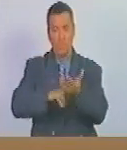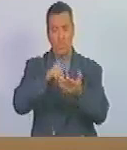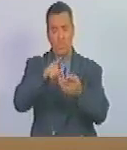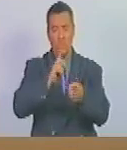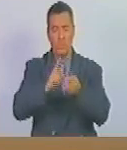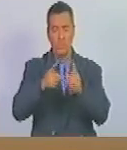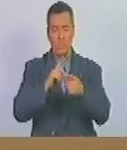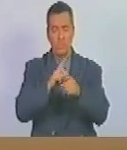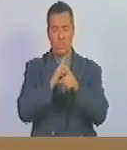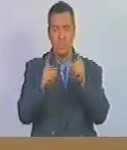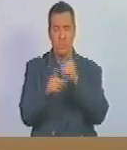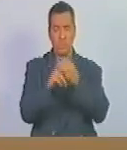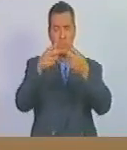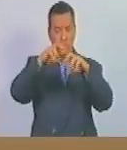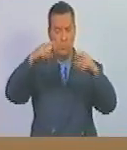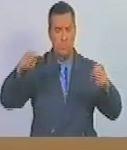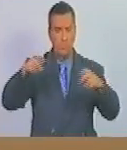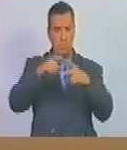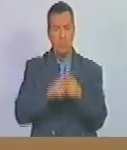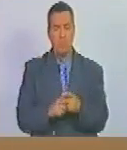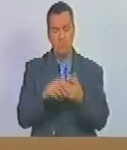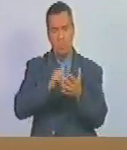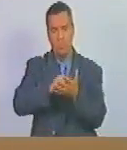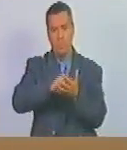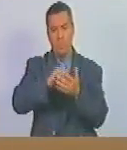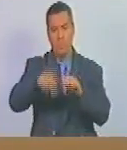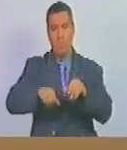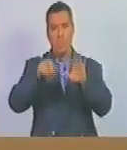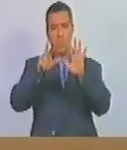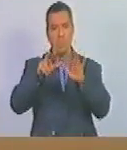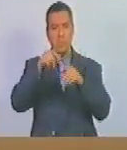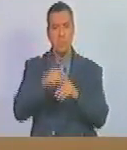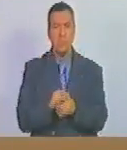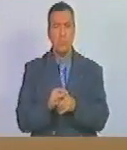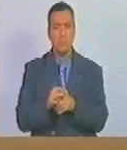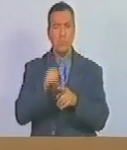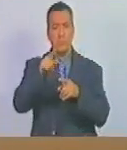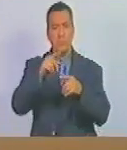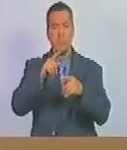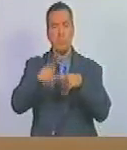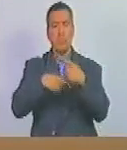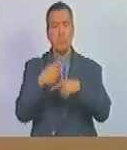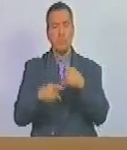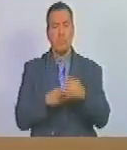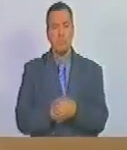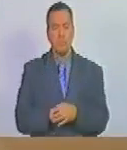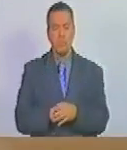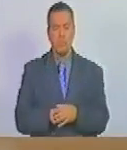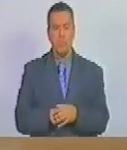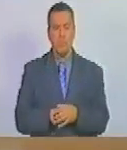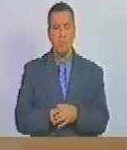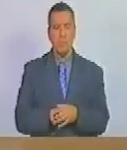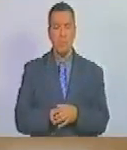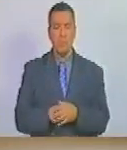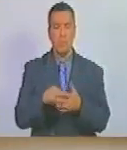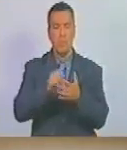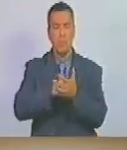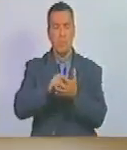con modificación la denominación del epígrafe del artículo 18 el cual queda redactado en los siguientes términos